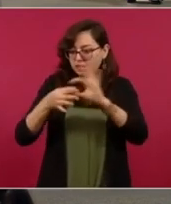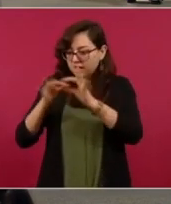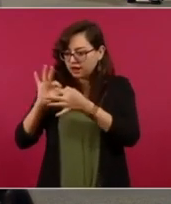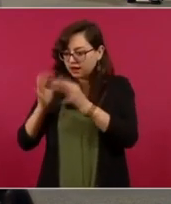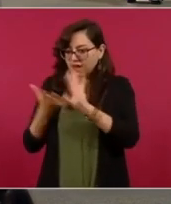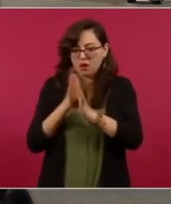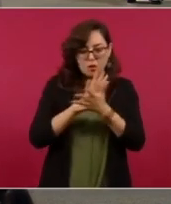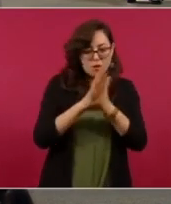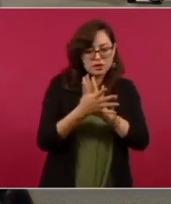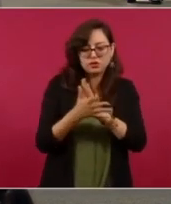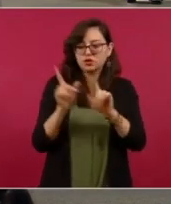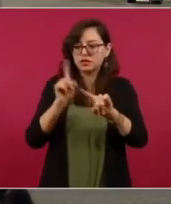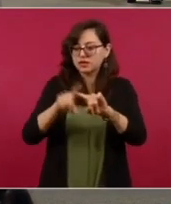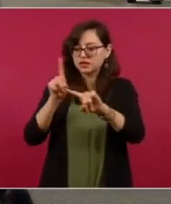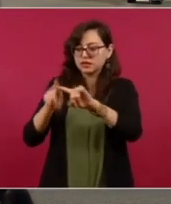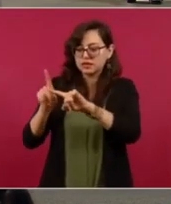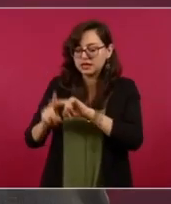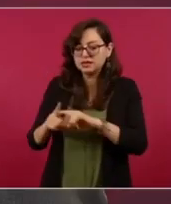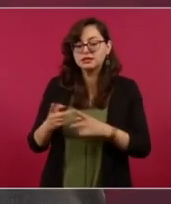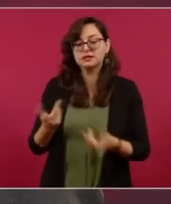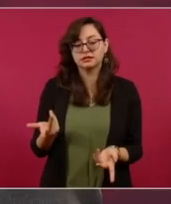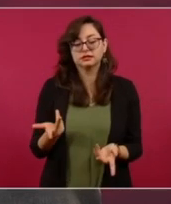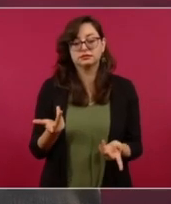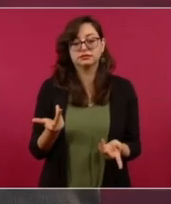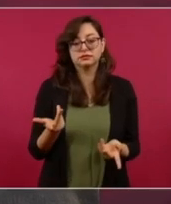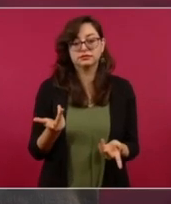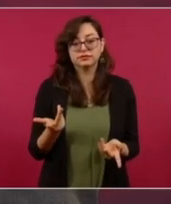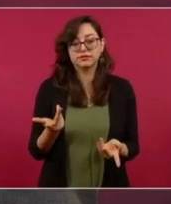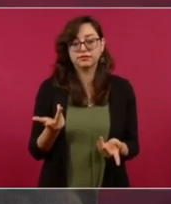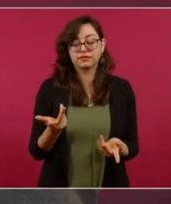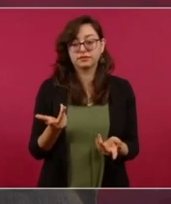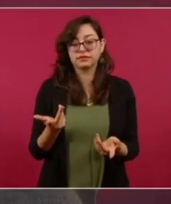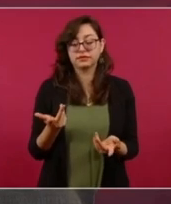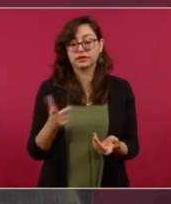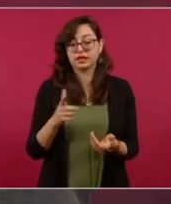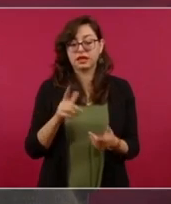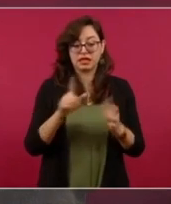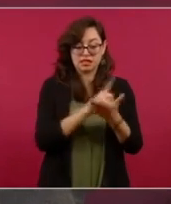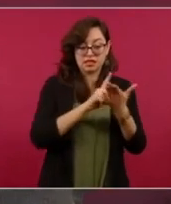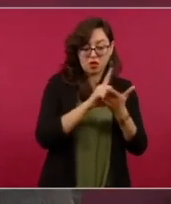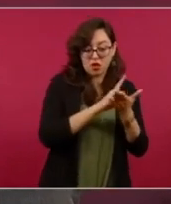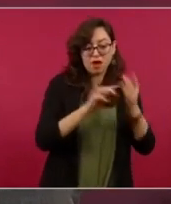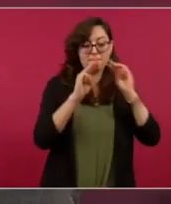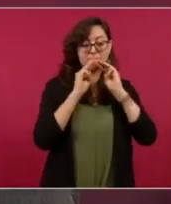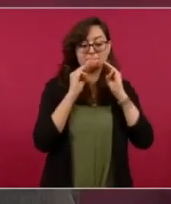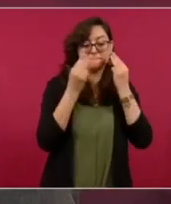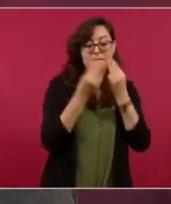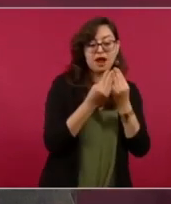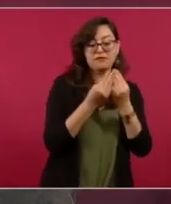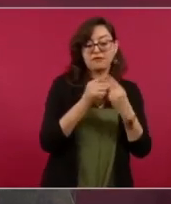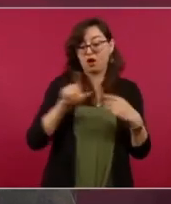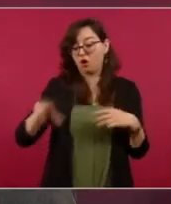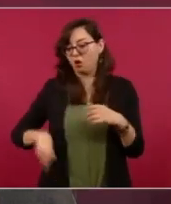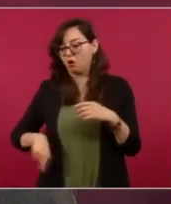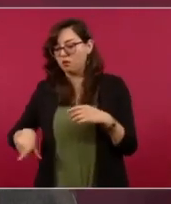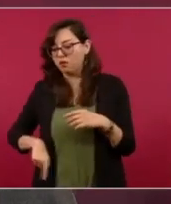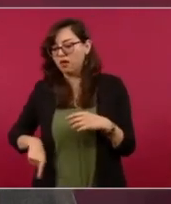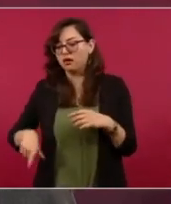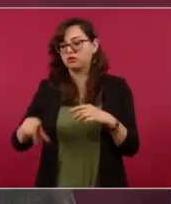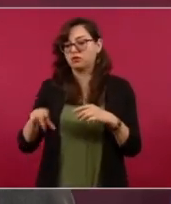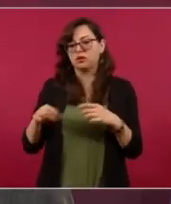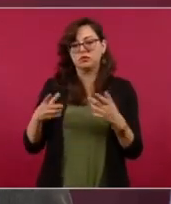el narcotráfico y sobre todo la asociación delictuosa entre autoridades